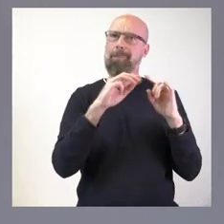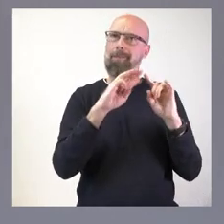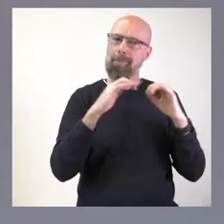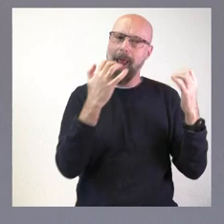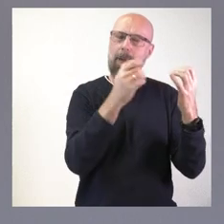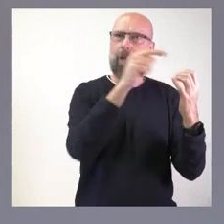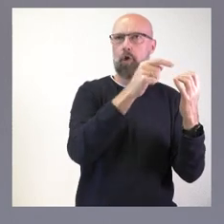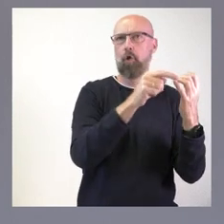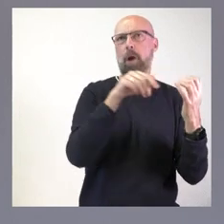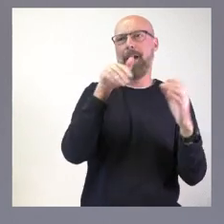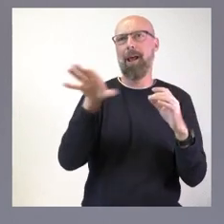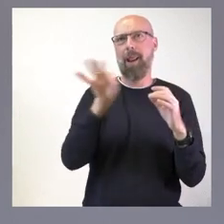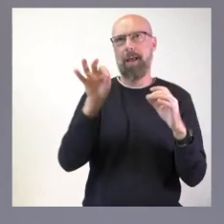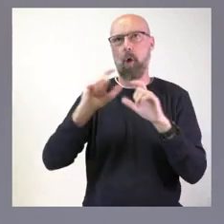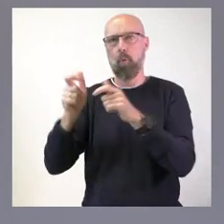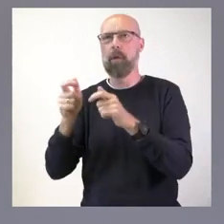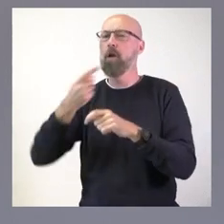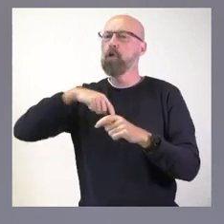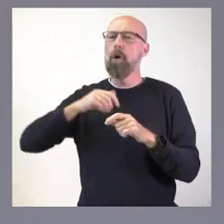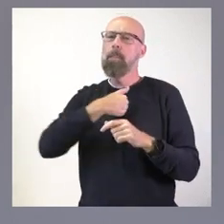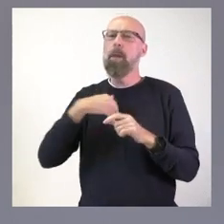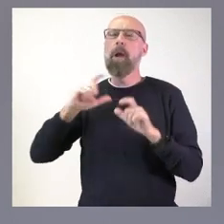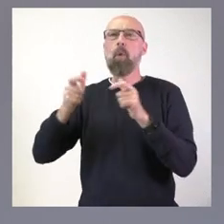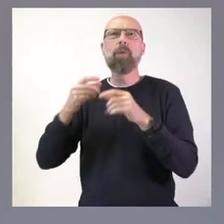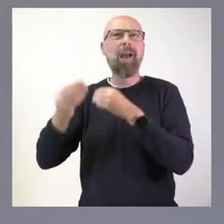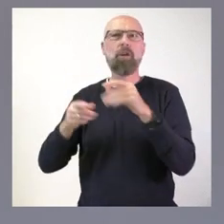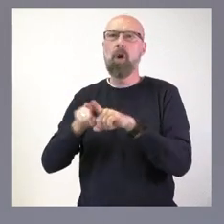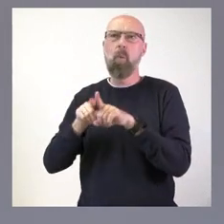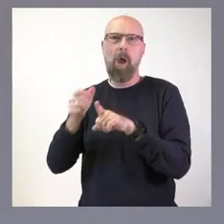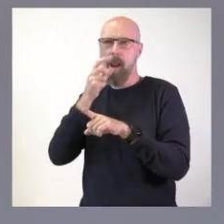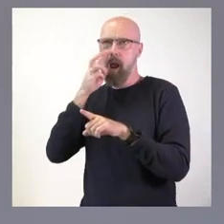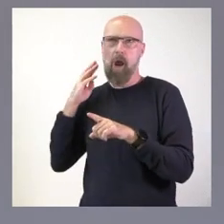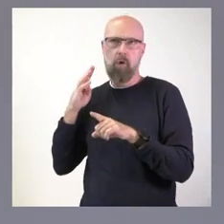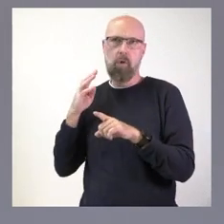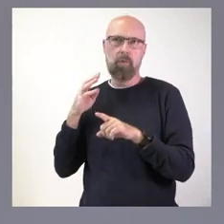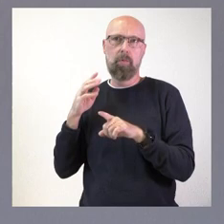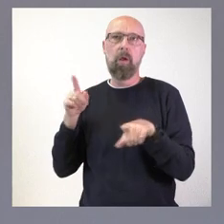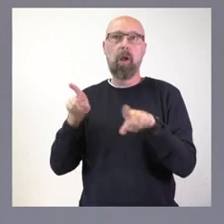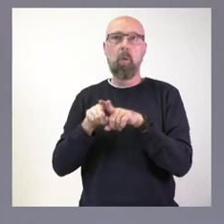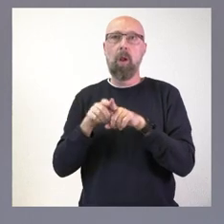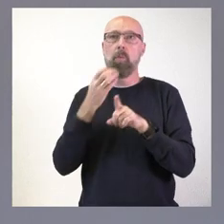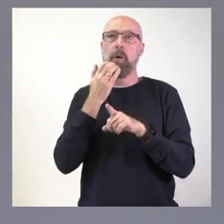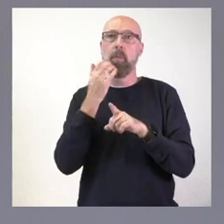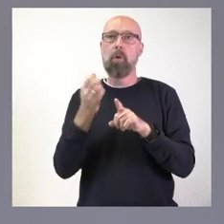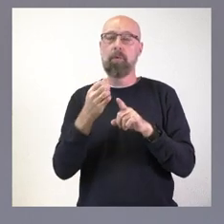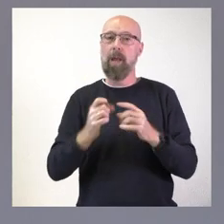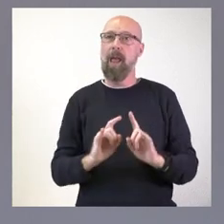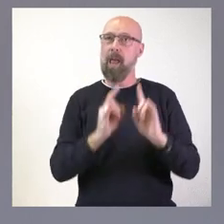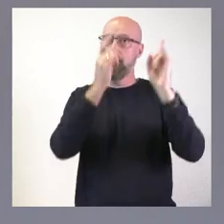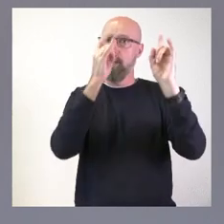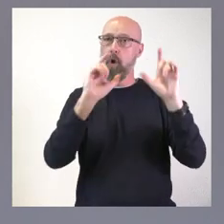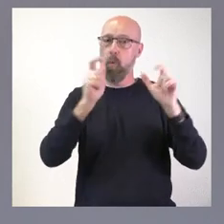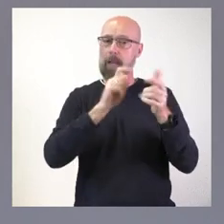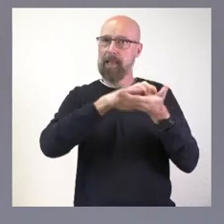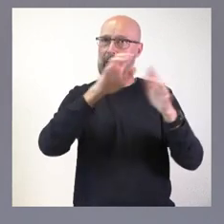Junta de Castilla y León, haremos lo que hemos hecho todos los años. Y entre las cuestiones que se han hecho otros años está el iluminar esa parte exterior del edificio de la Junta